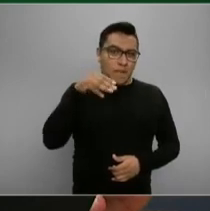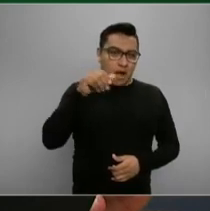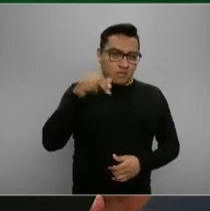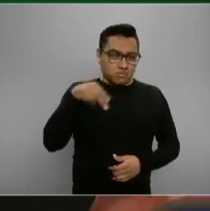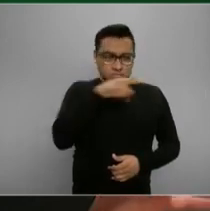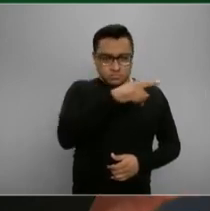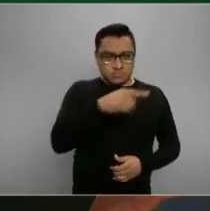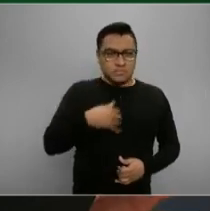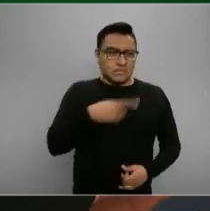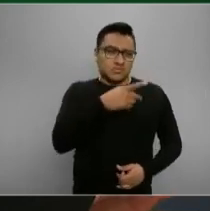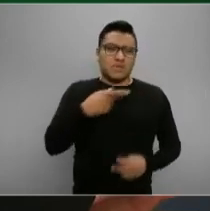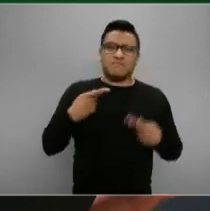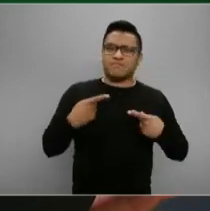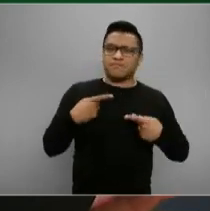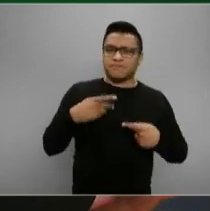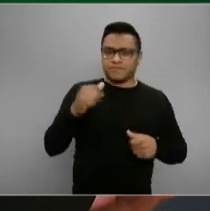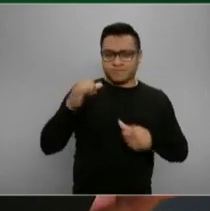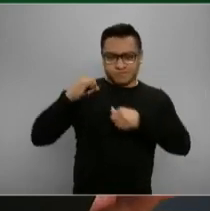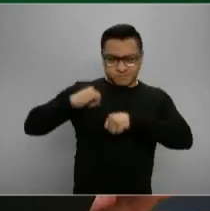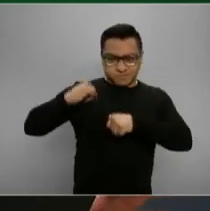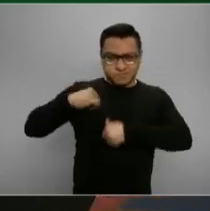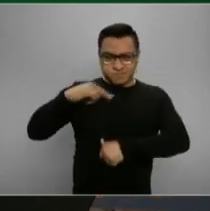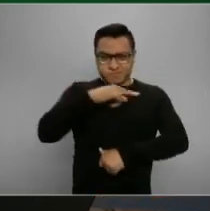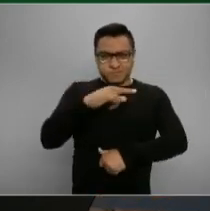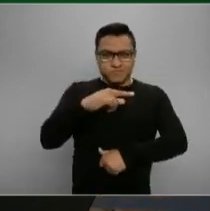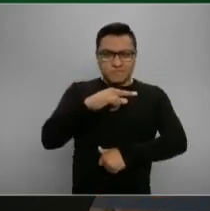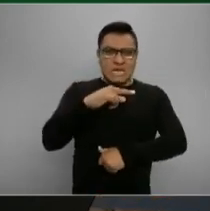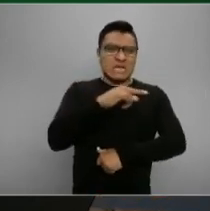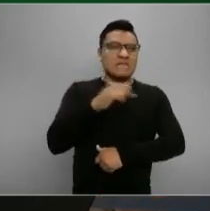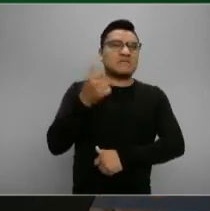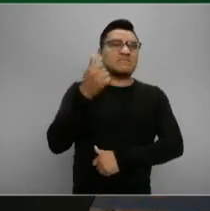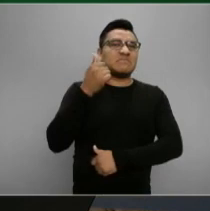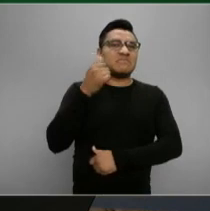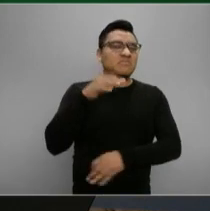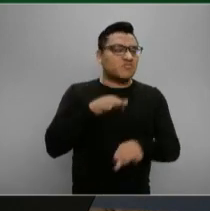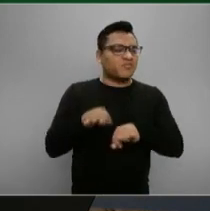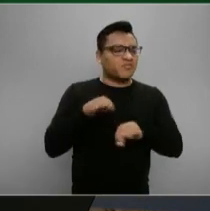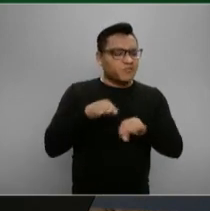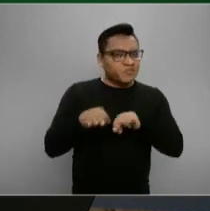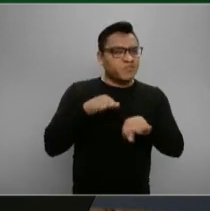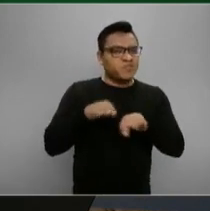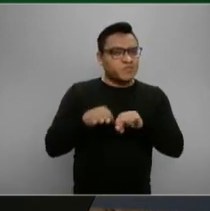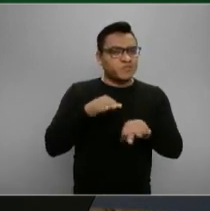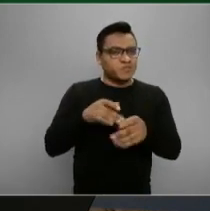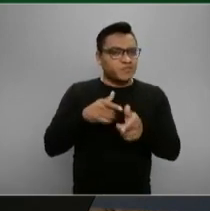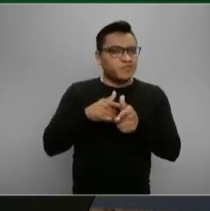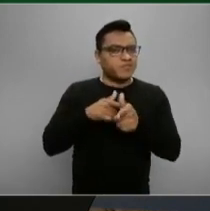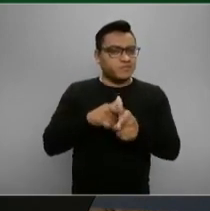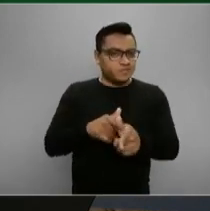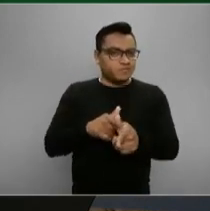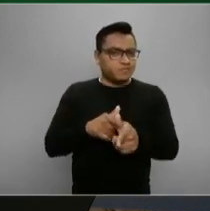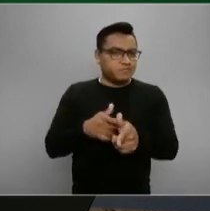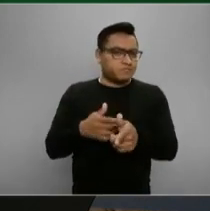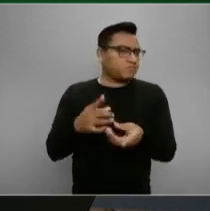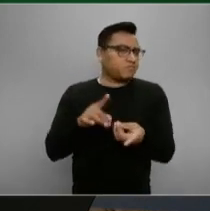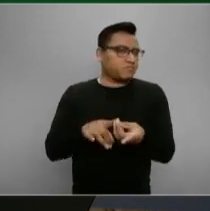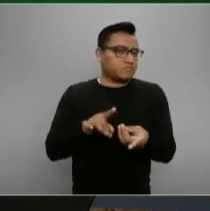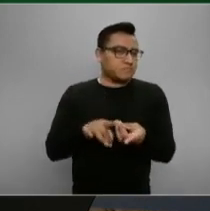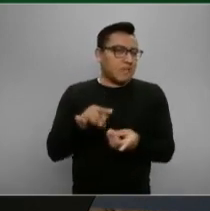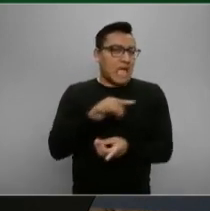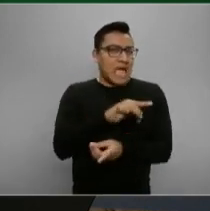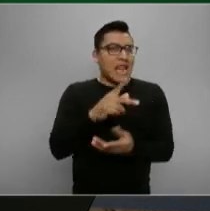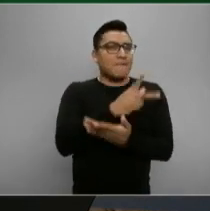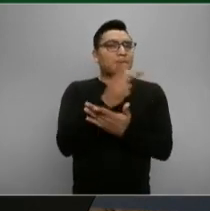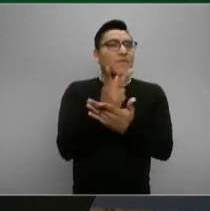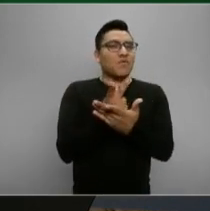un funcionario que pues está trabajando en, sí, en el programa de